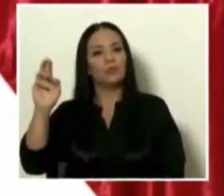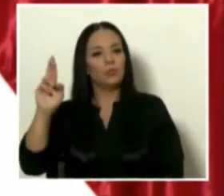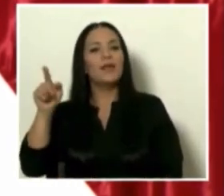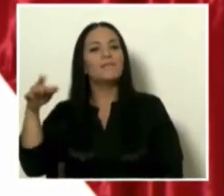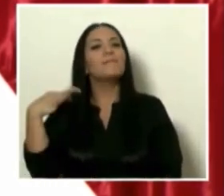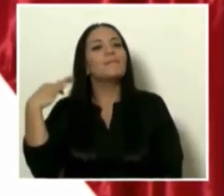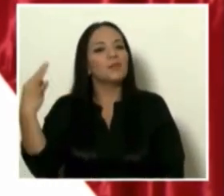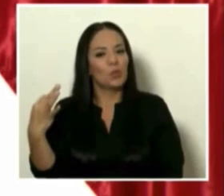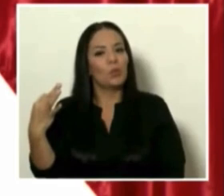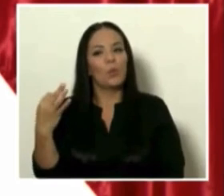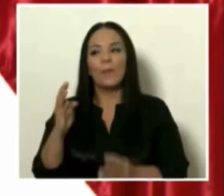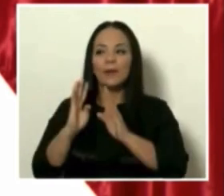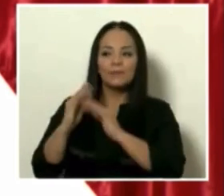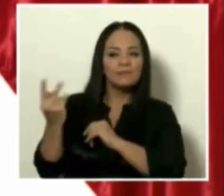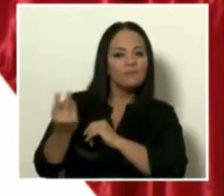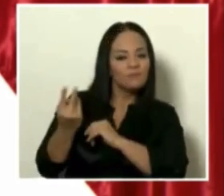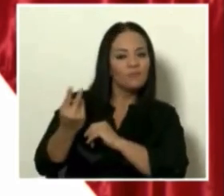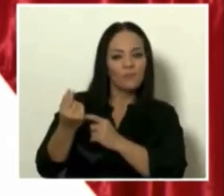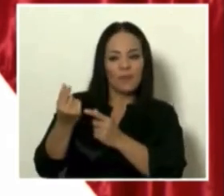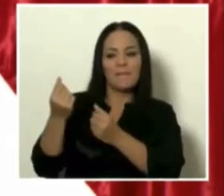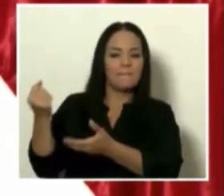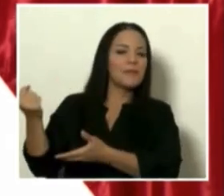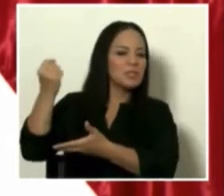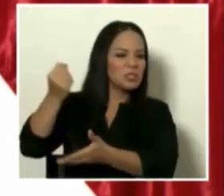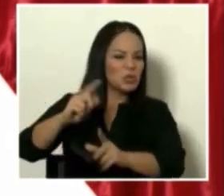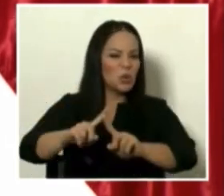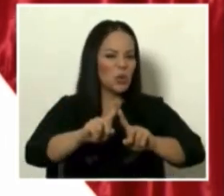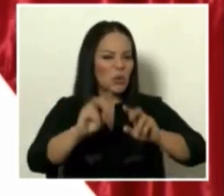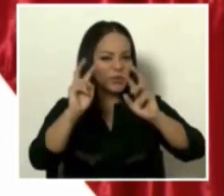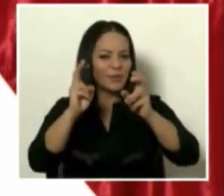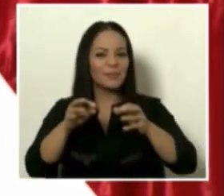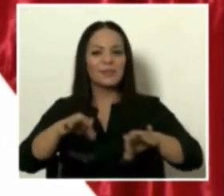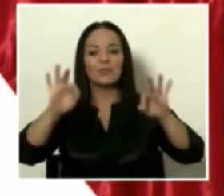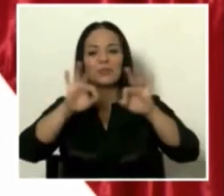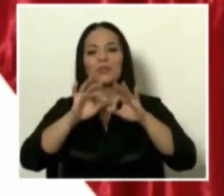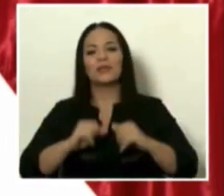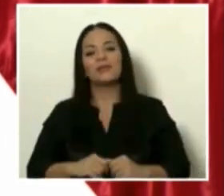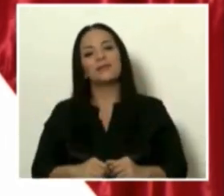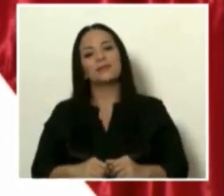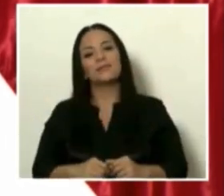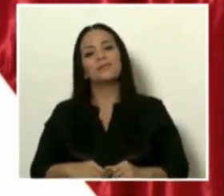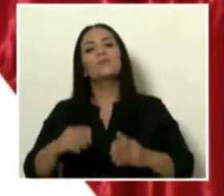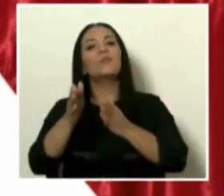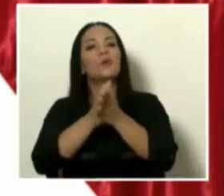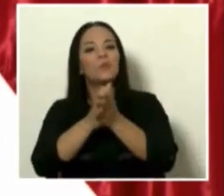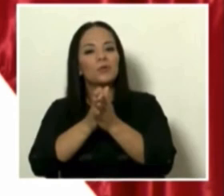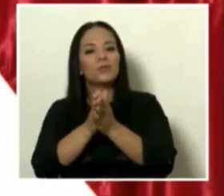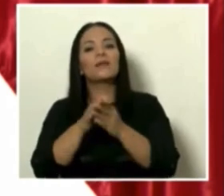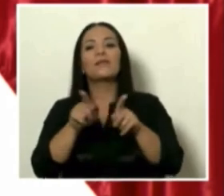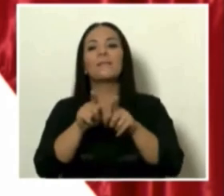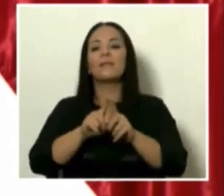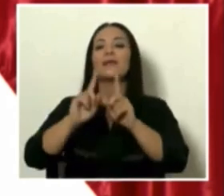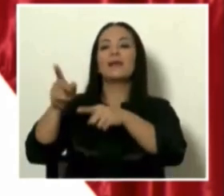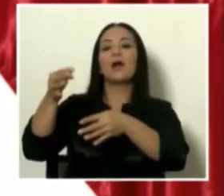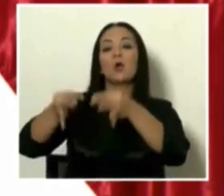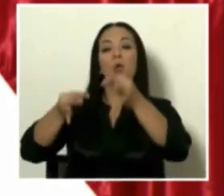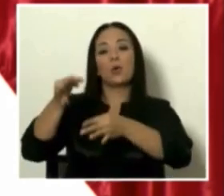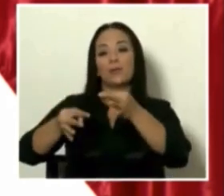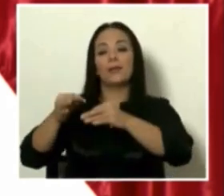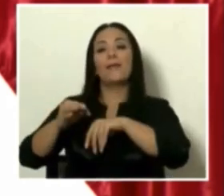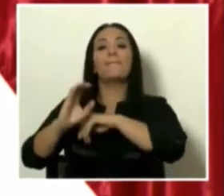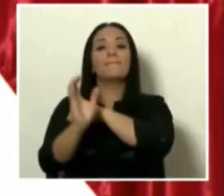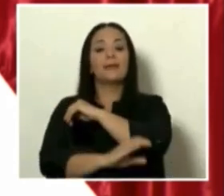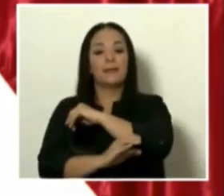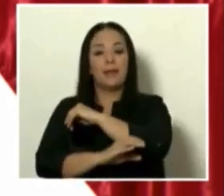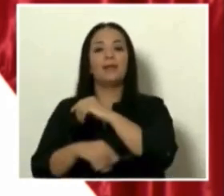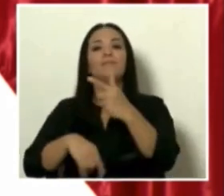conversáramos sobre inversión y otros temas importantes, y voy a aprovechar a ir a la Corte Penal Internacional y a la Corte